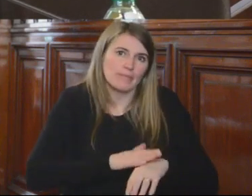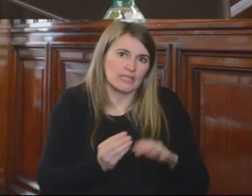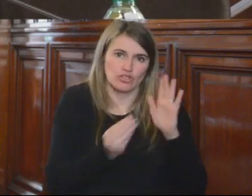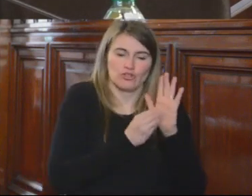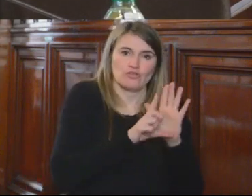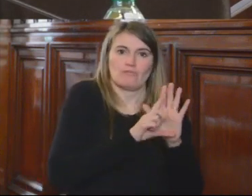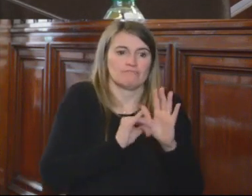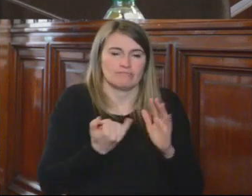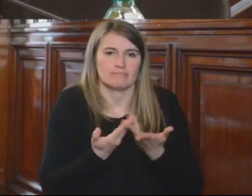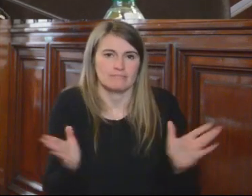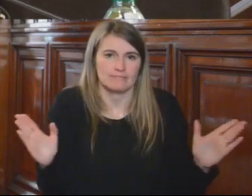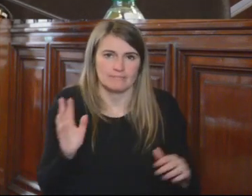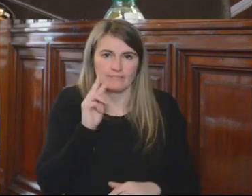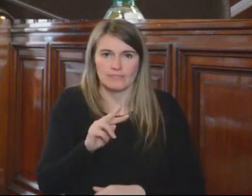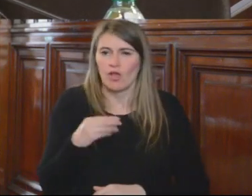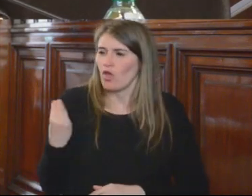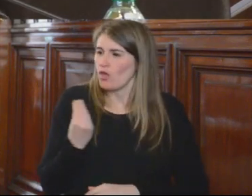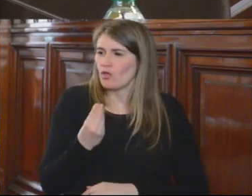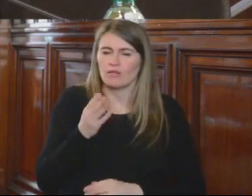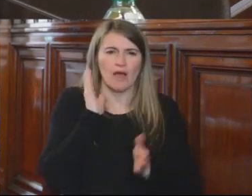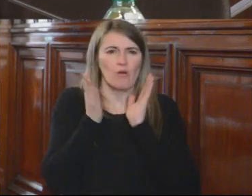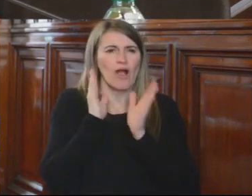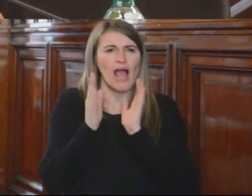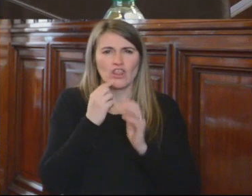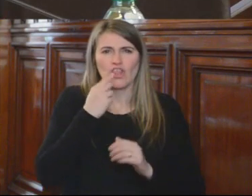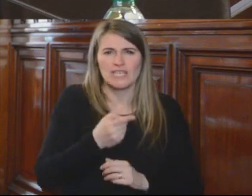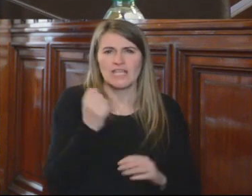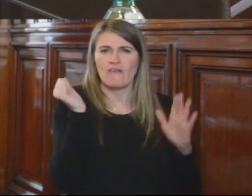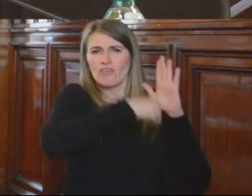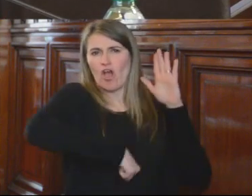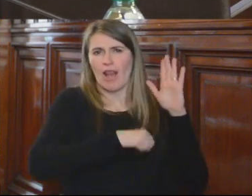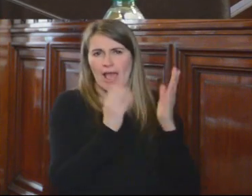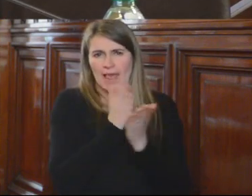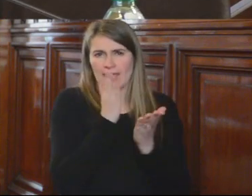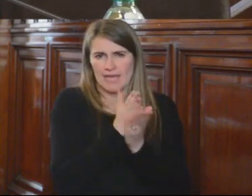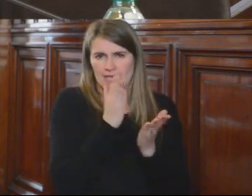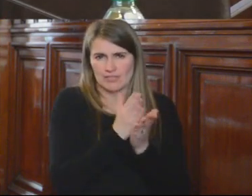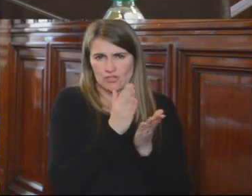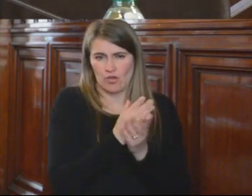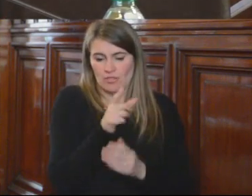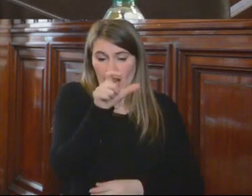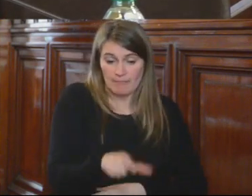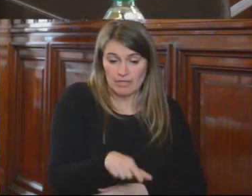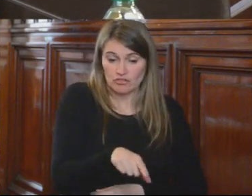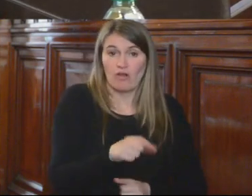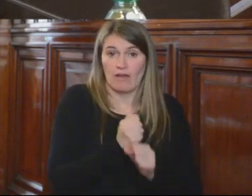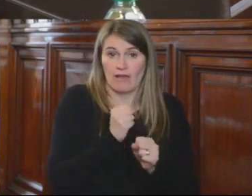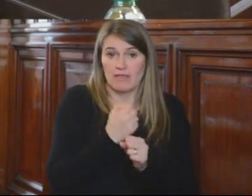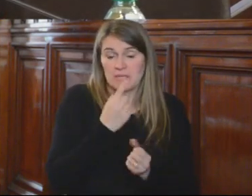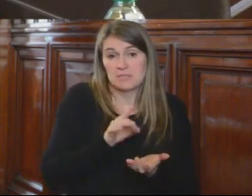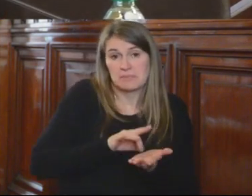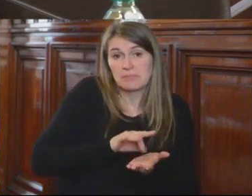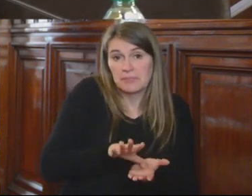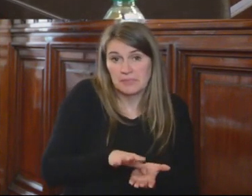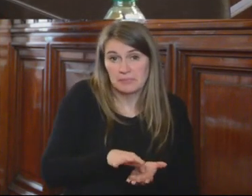El doctor Yañez ha manifestado que se habría violado el derecho de una persona que habría sido destituida,